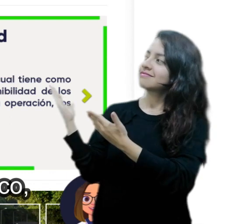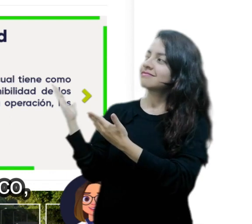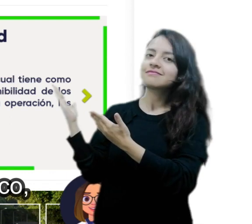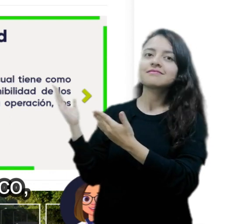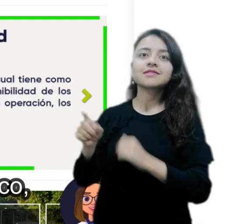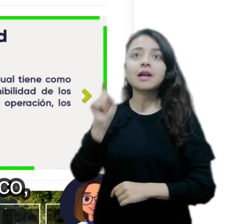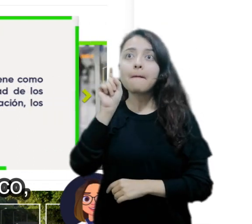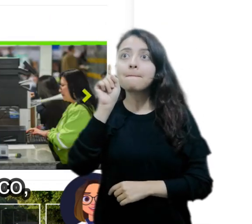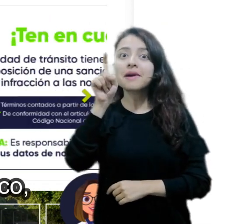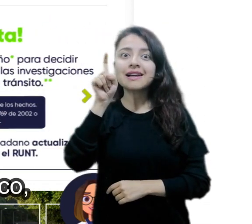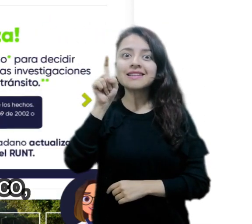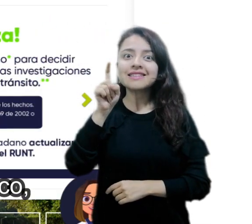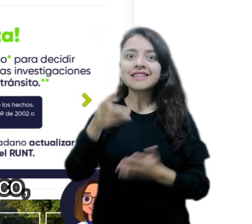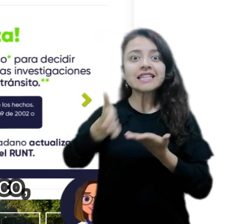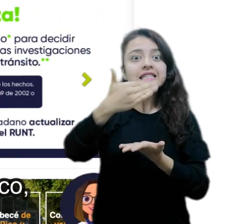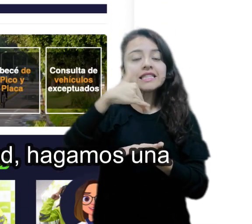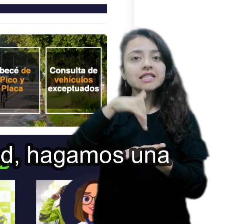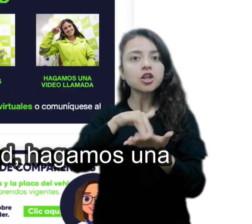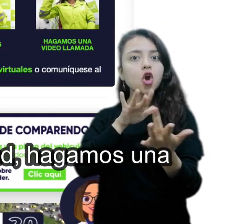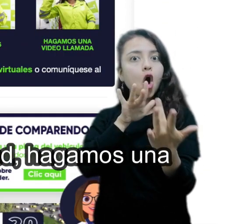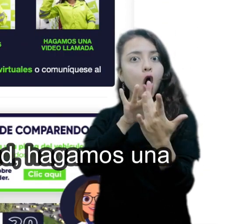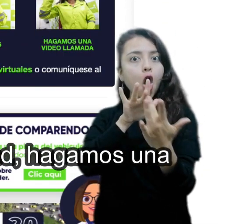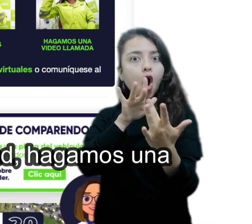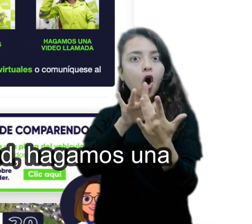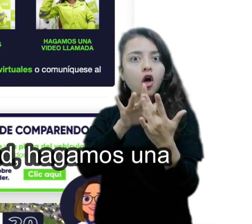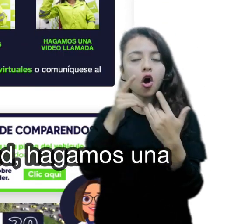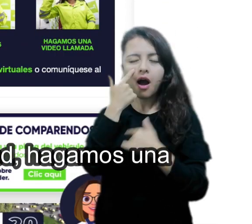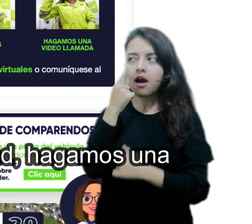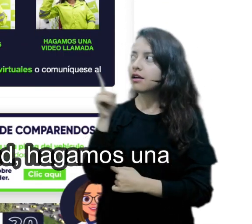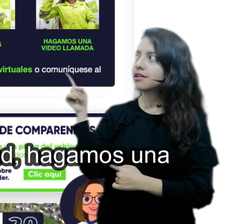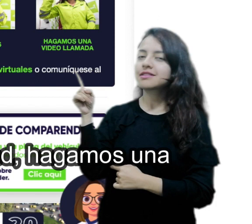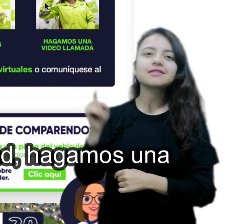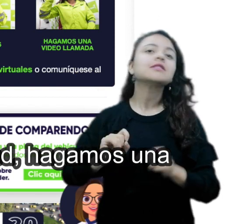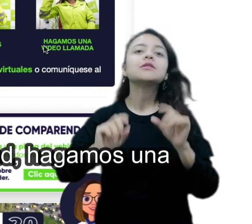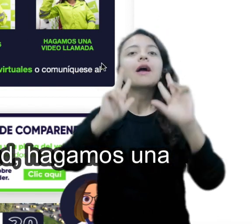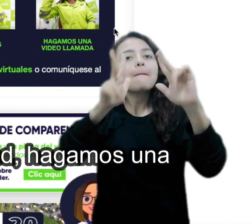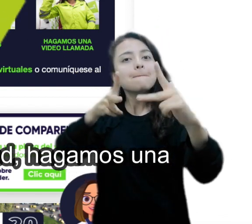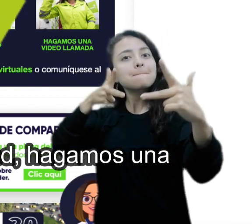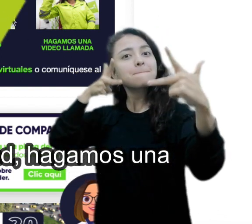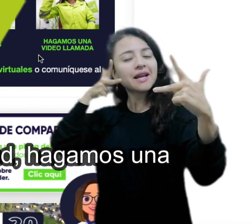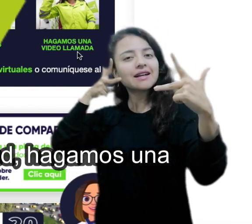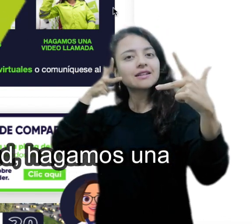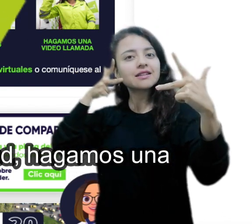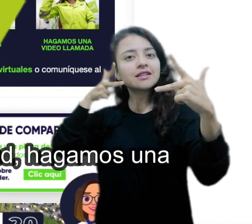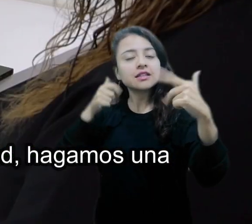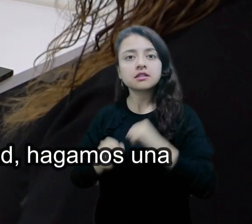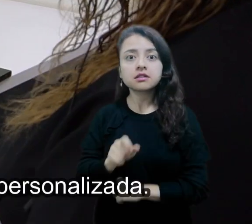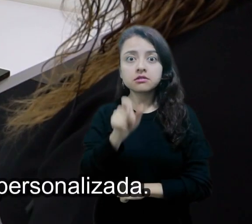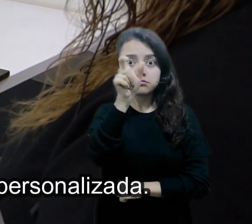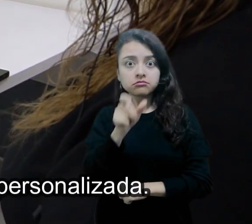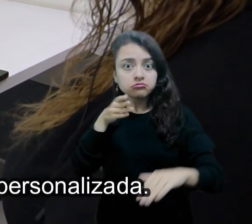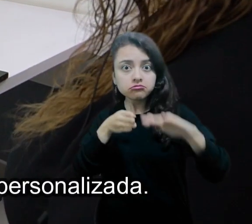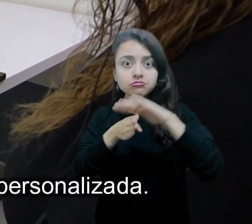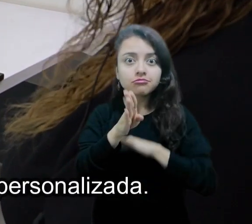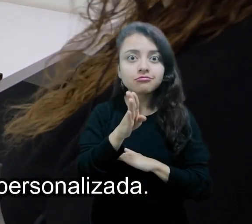.movilidadbogotá.gov.co. En la sección Centro de Contacto de Movilidad, hagamos una videollamada, donde